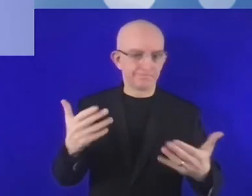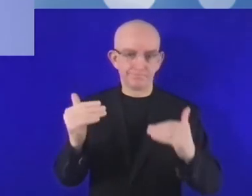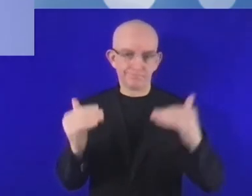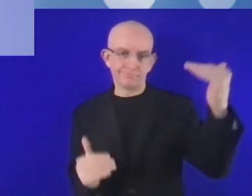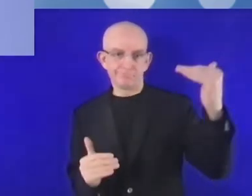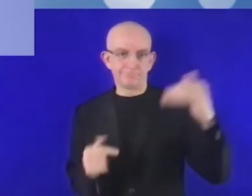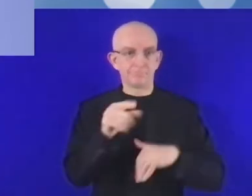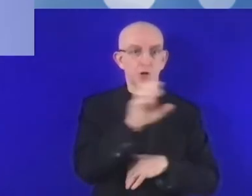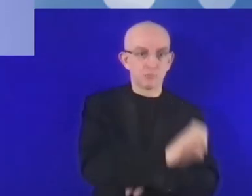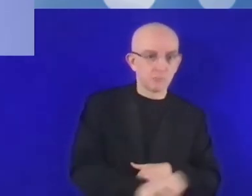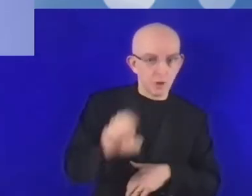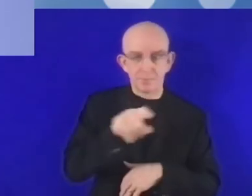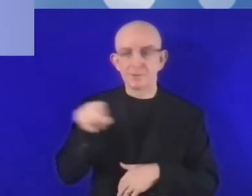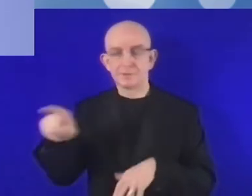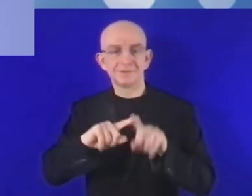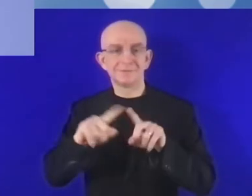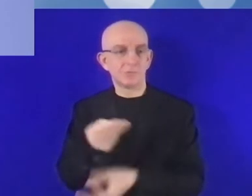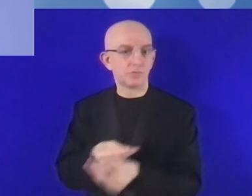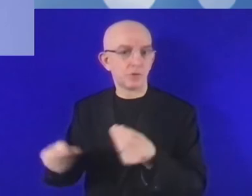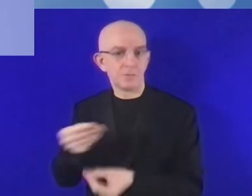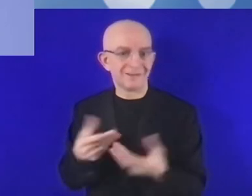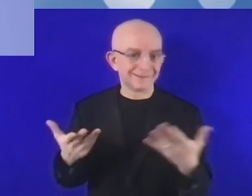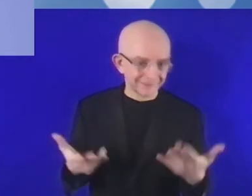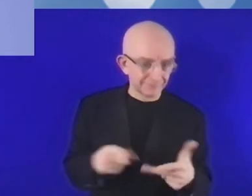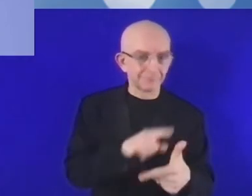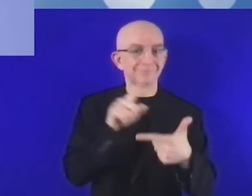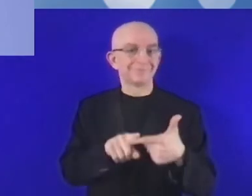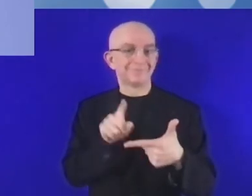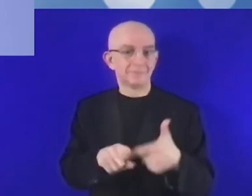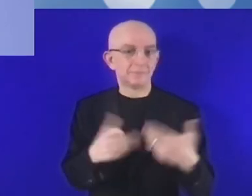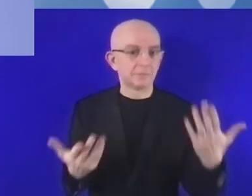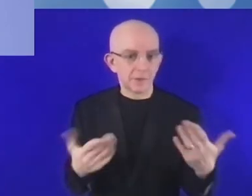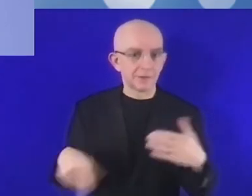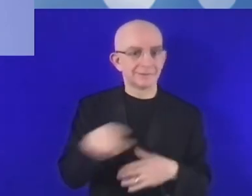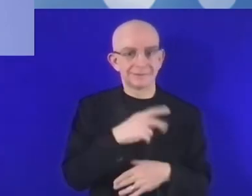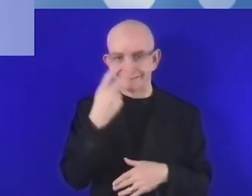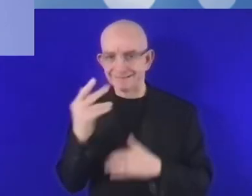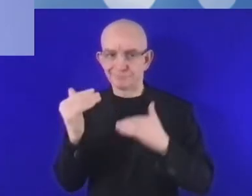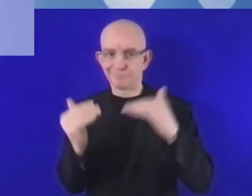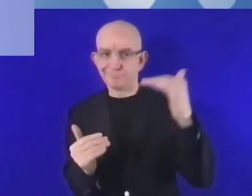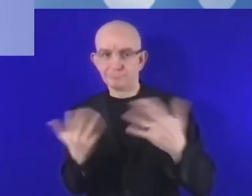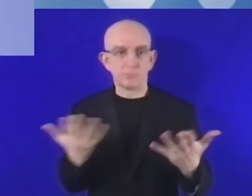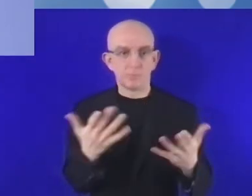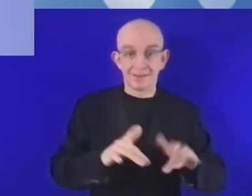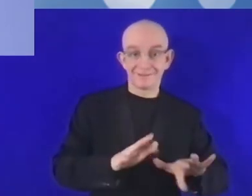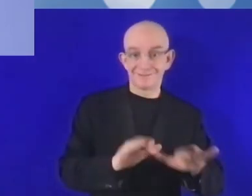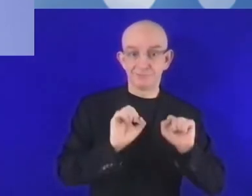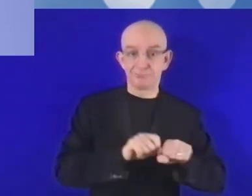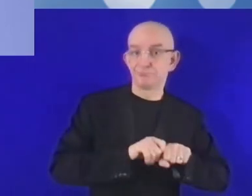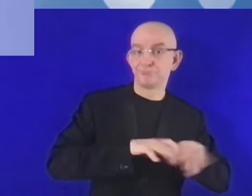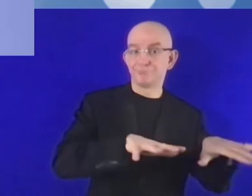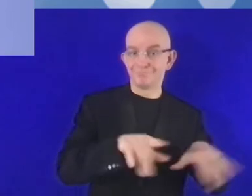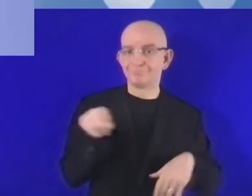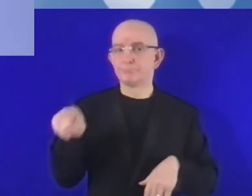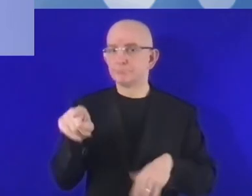Europa y otras economías de otras regiones del mundo. La digitalización